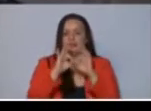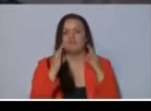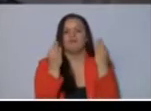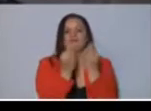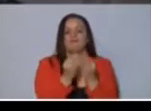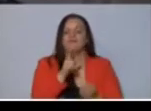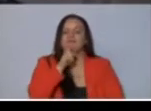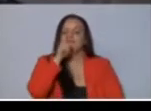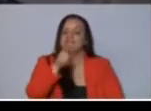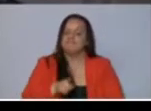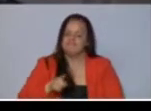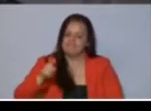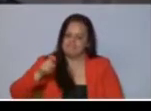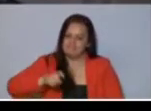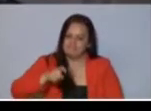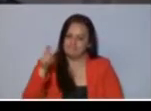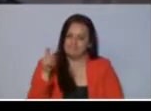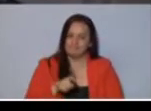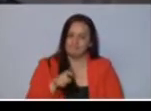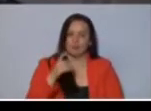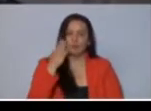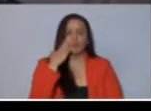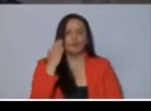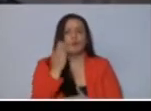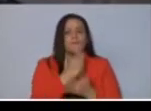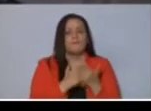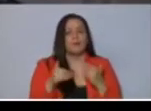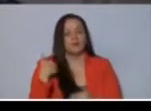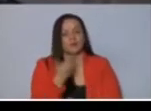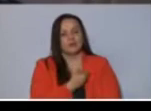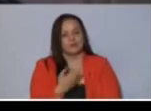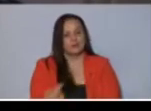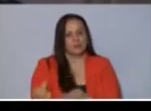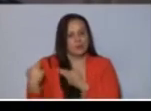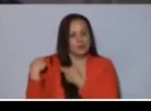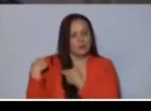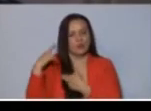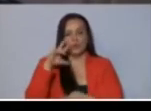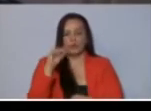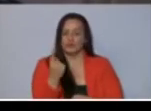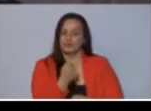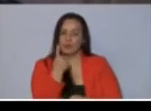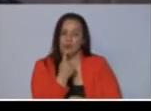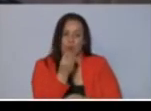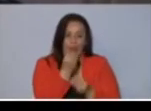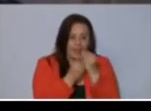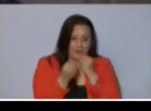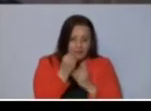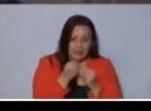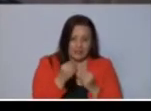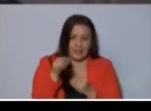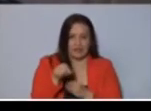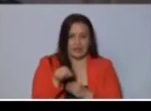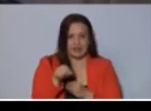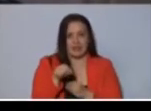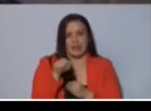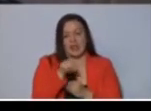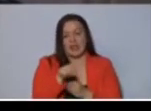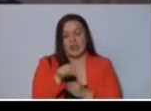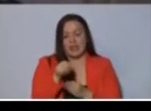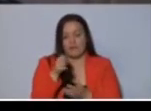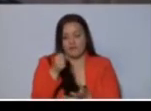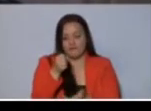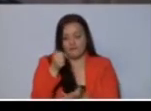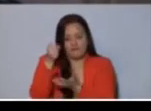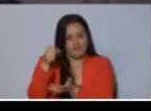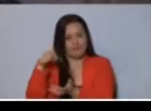las familias que realmente lo necesitan, porque parte de nuestra obligación no es sólo alimentar ese fondo, sino también